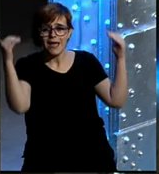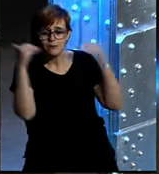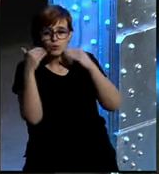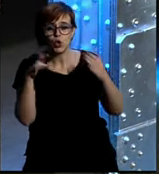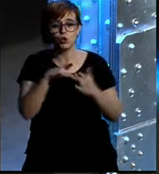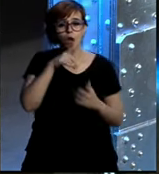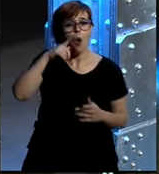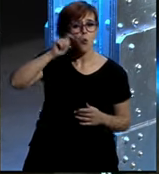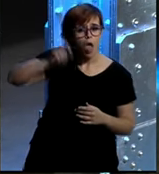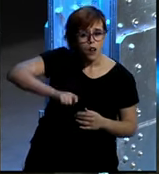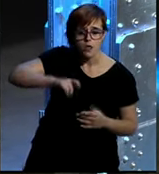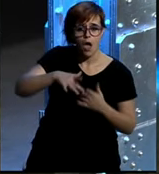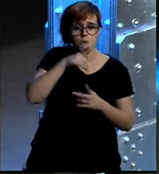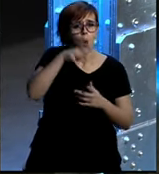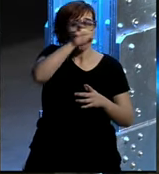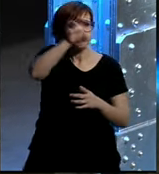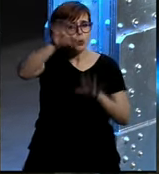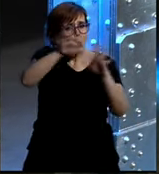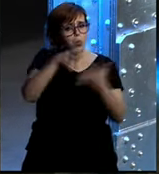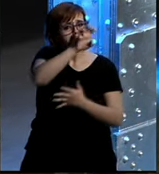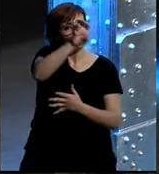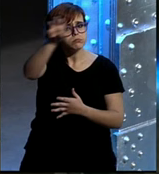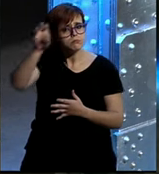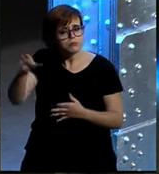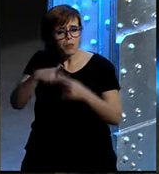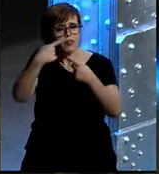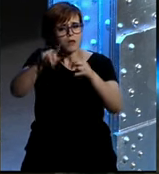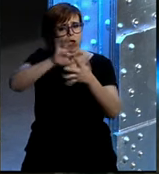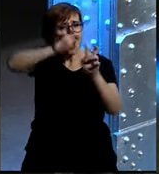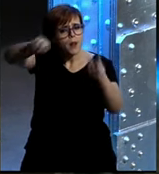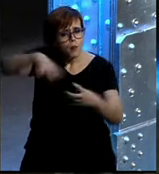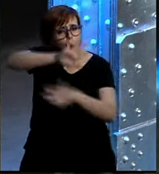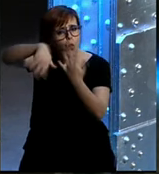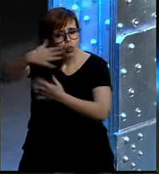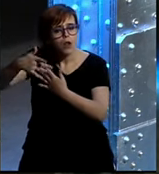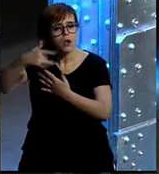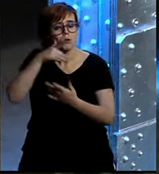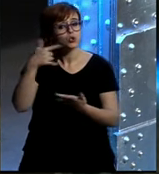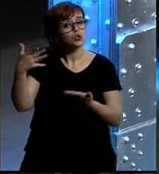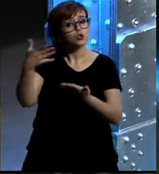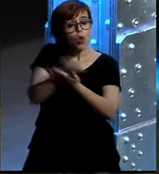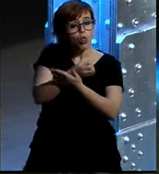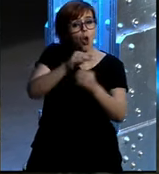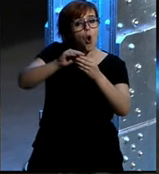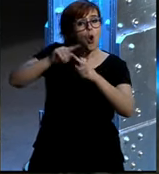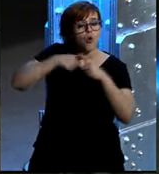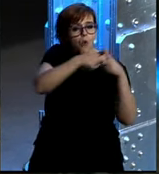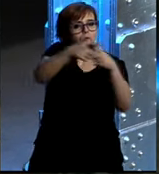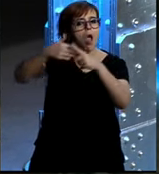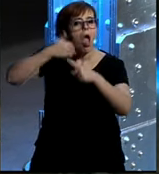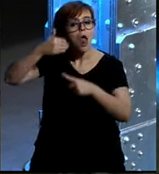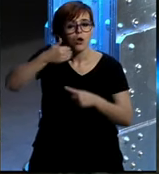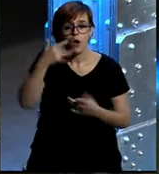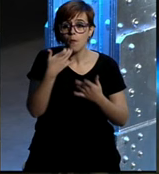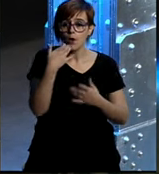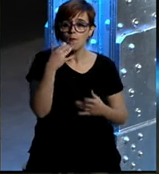Ucrania en diferentes sitios y todas tienen un punto en común que gente anónima aquí